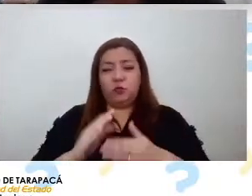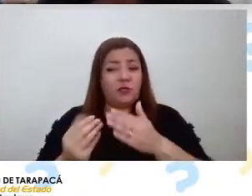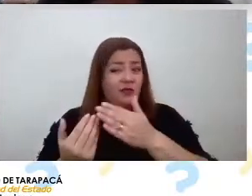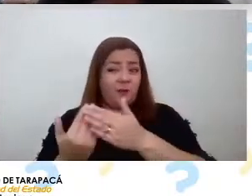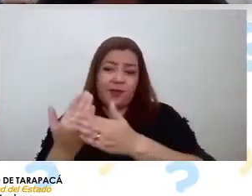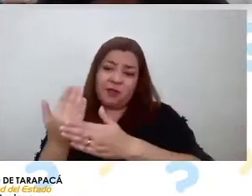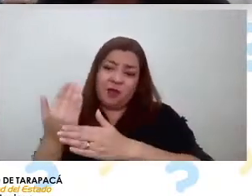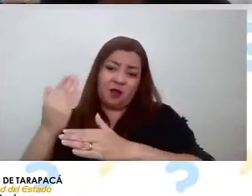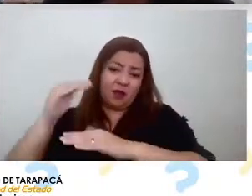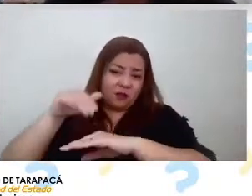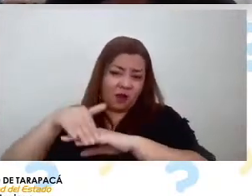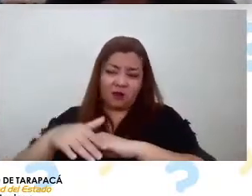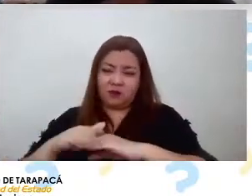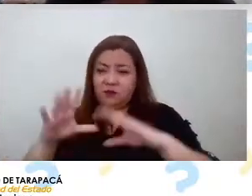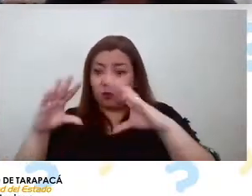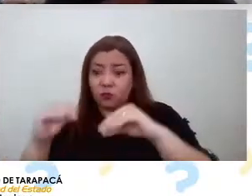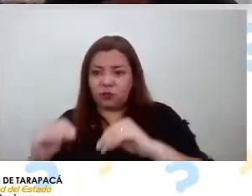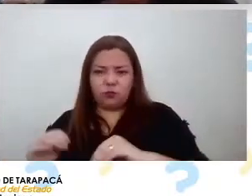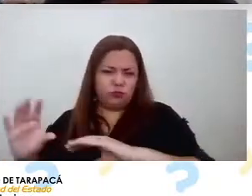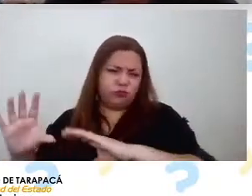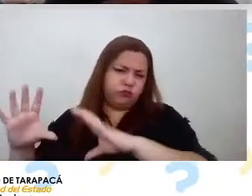Acá, en este otro video,